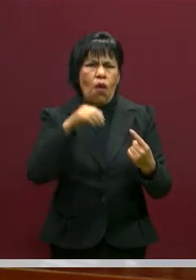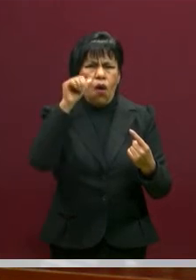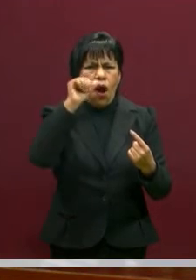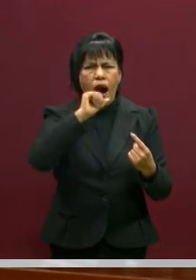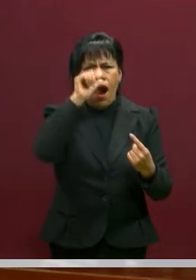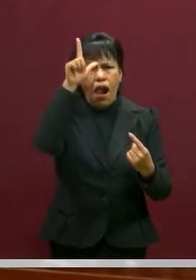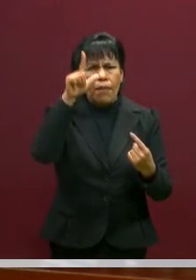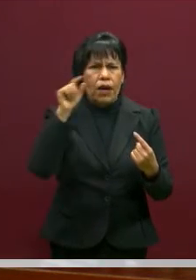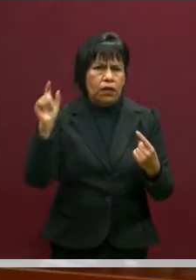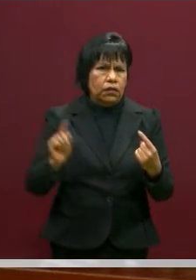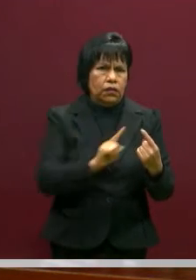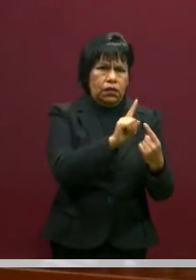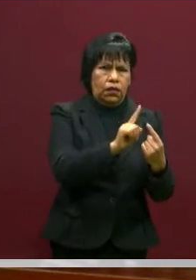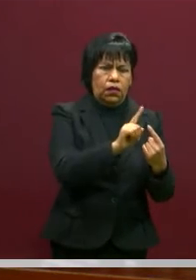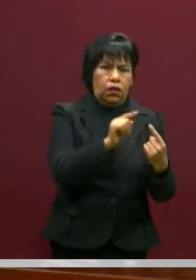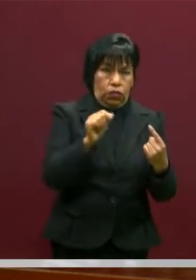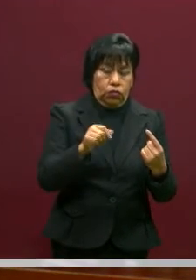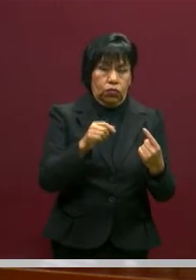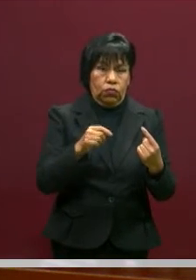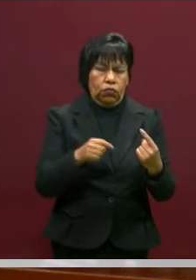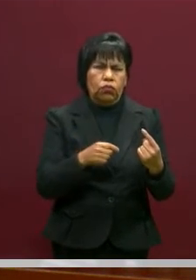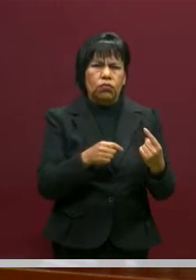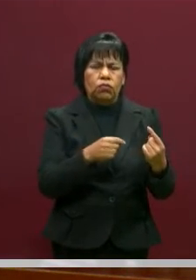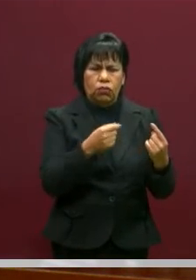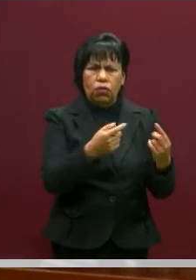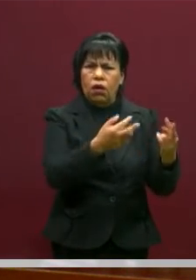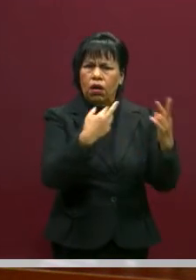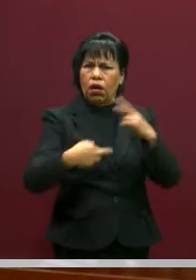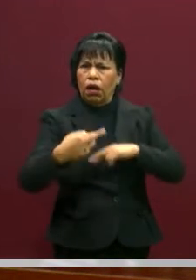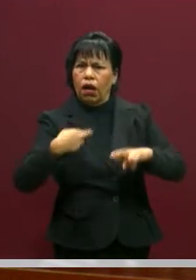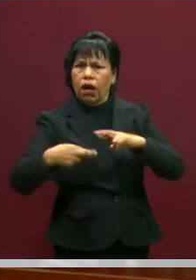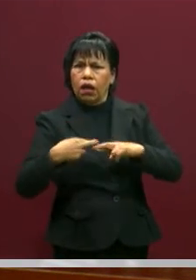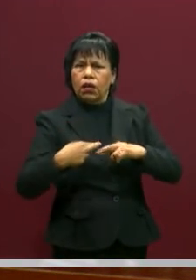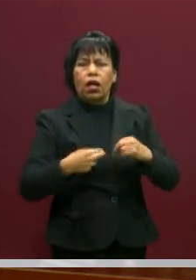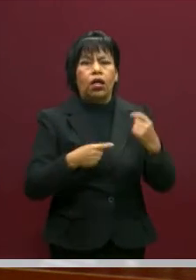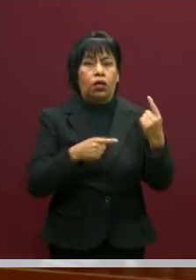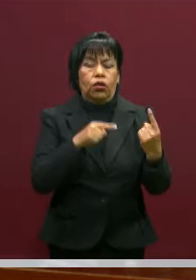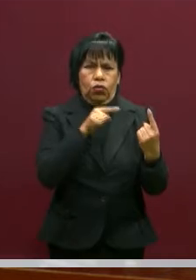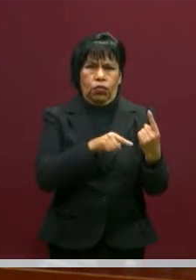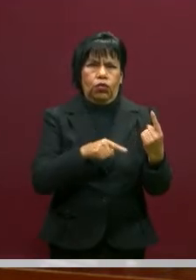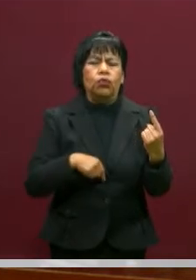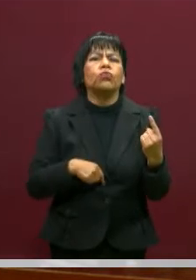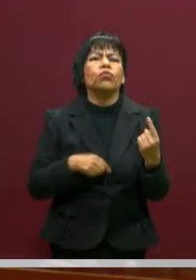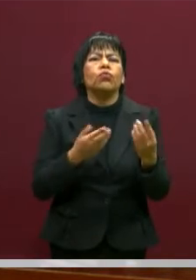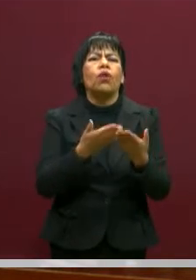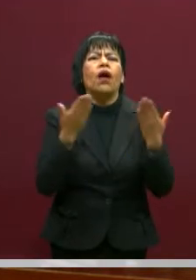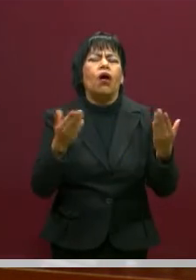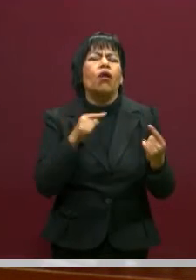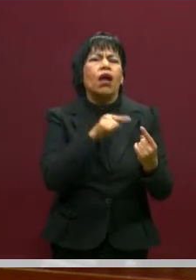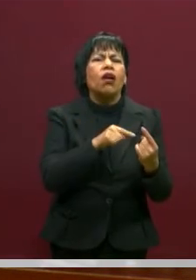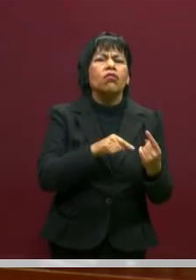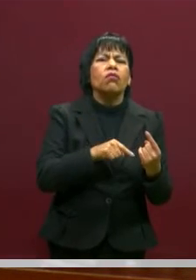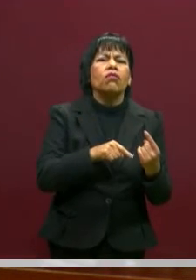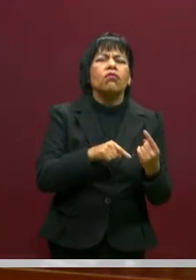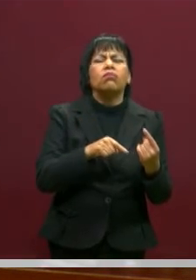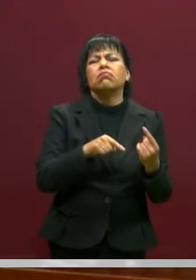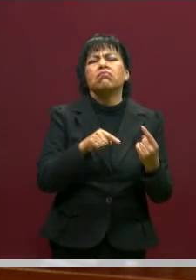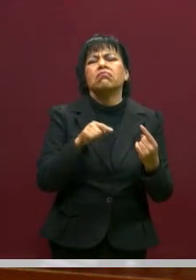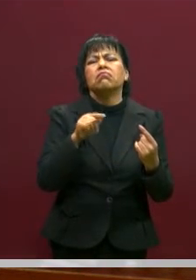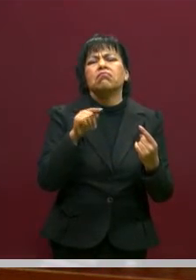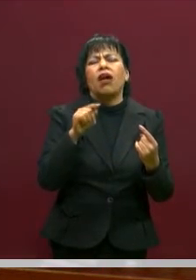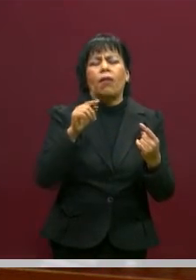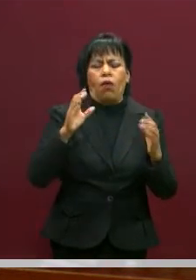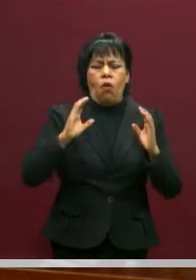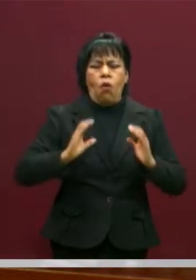se te regresa el espíritu. Y tú le diste la tierra, entonces se te